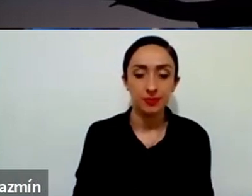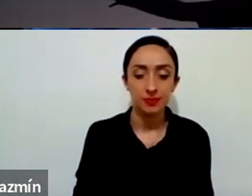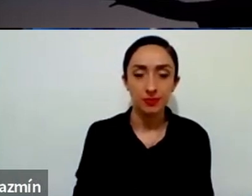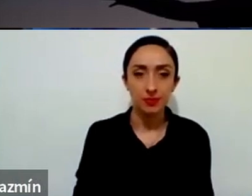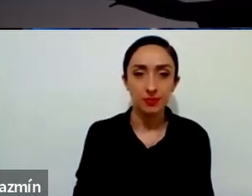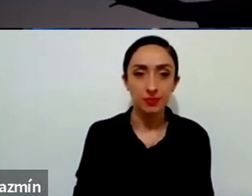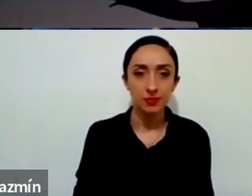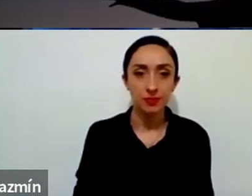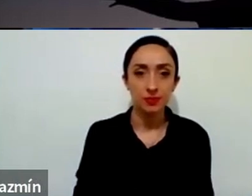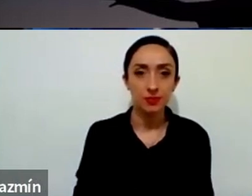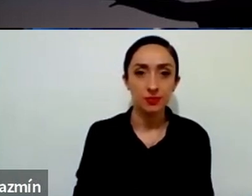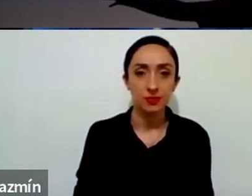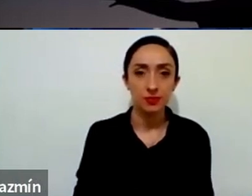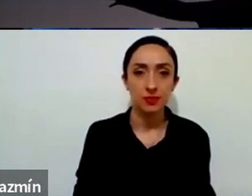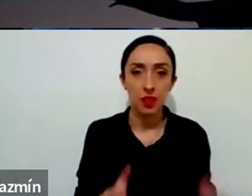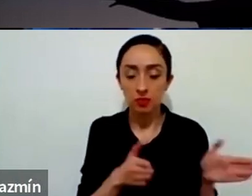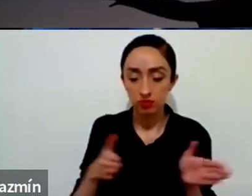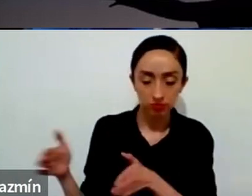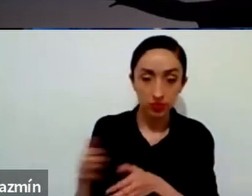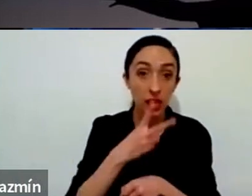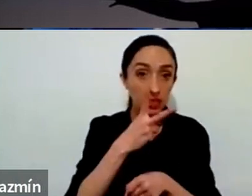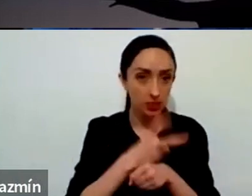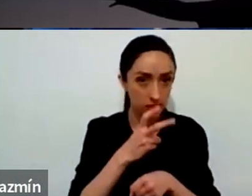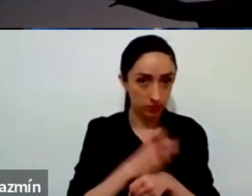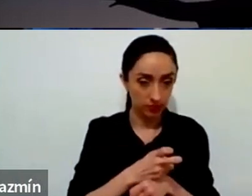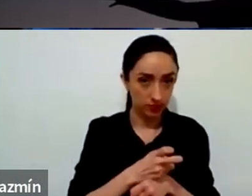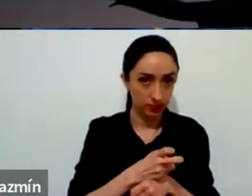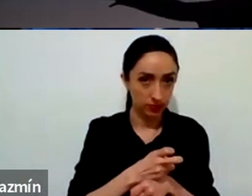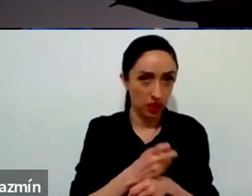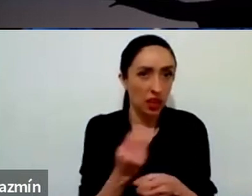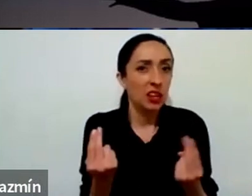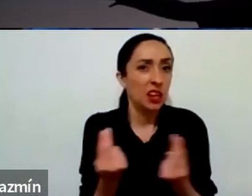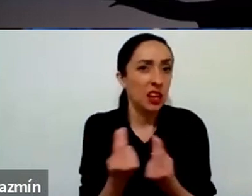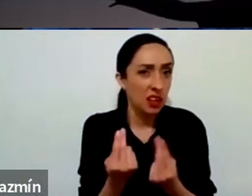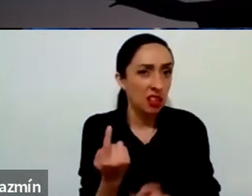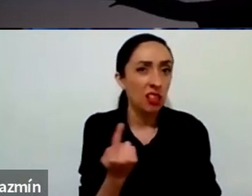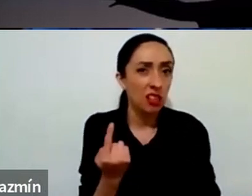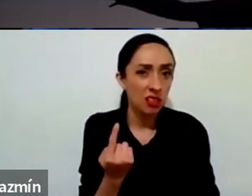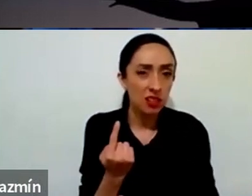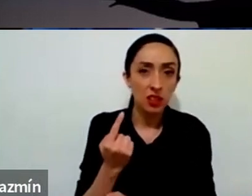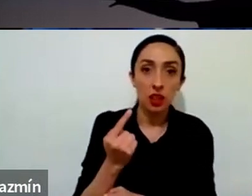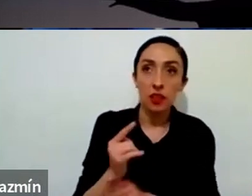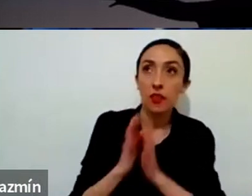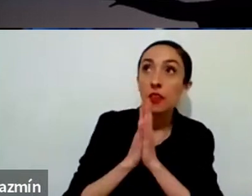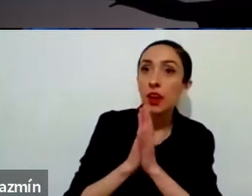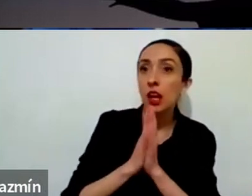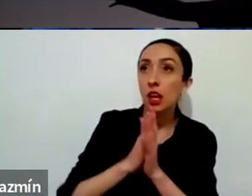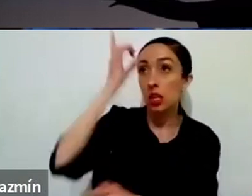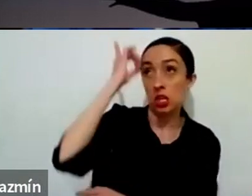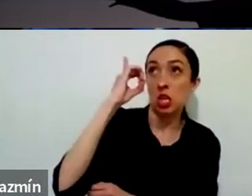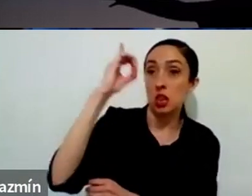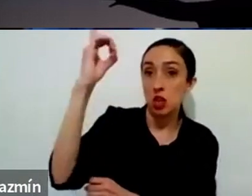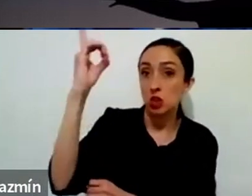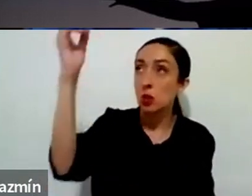segundo paso es pedir la presencia de Dios en este espacio de reflexión.